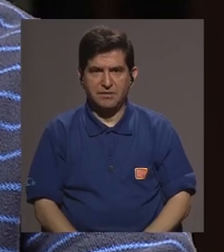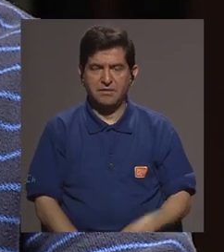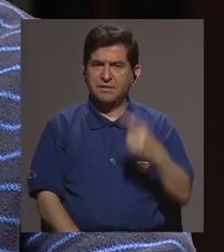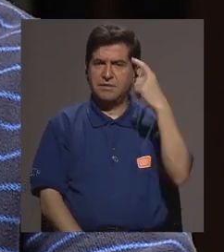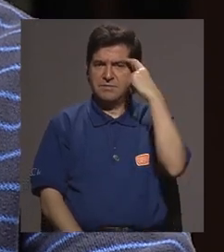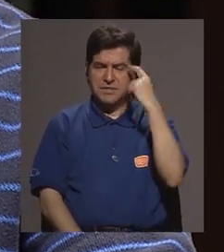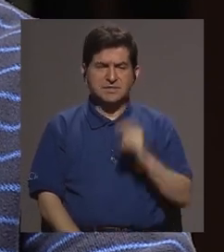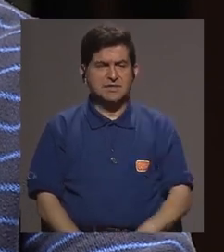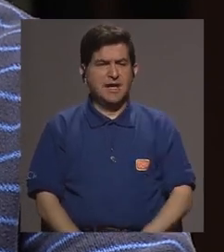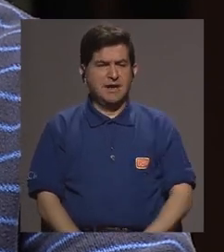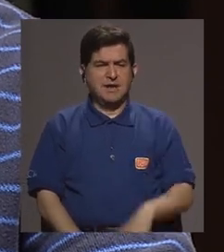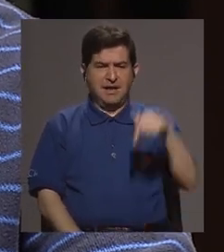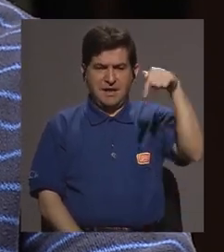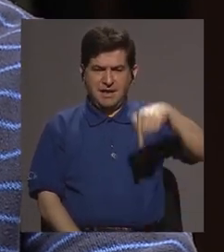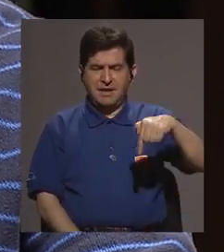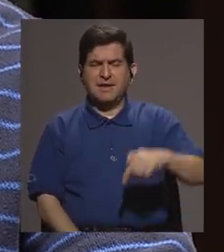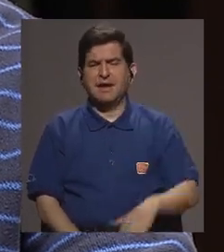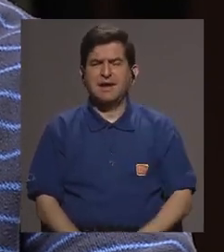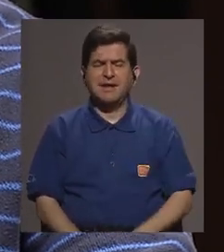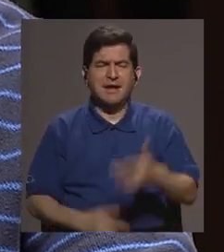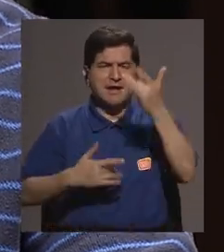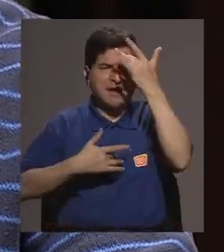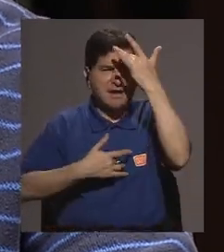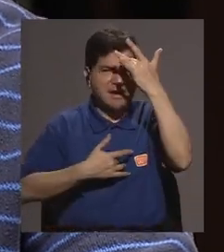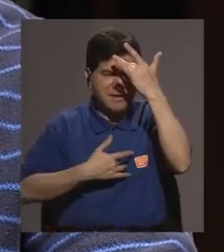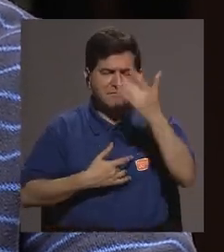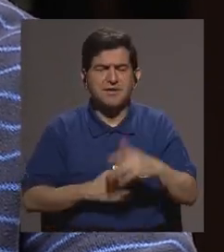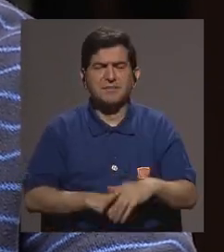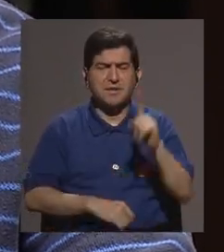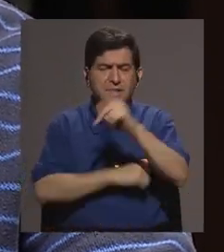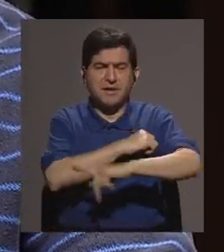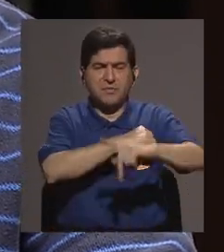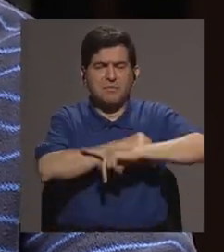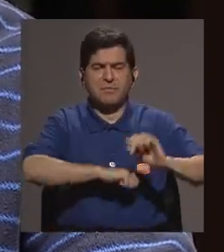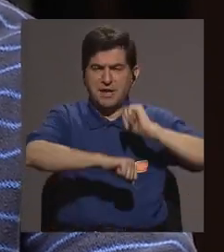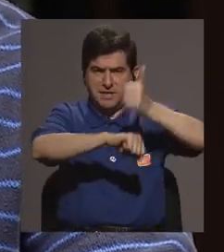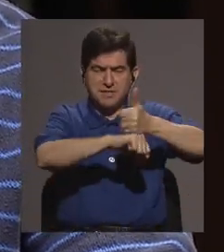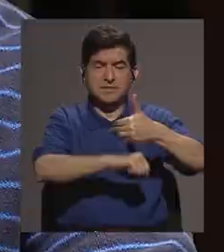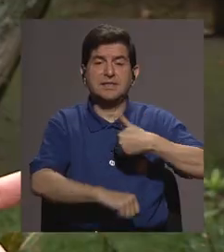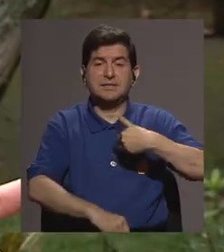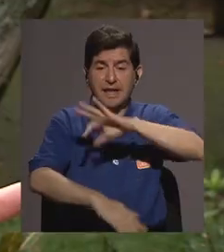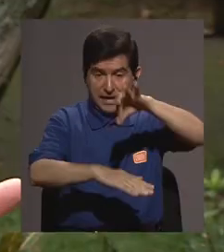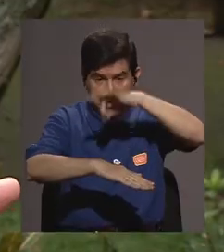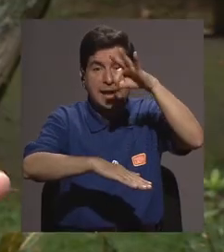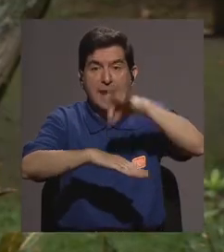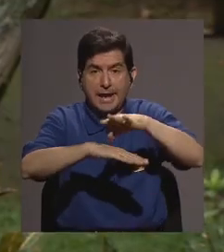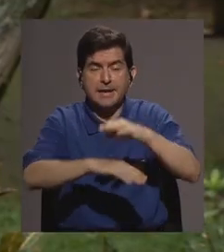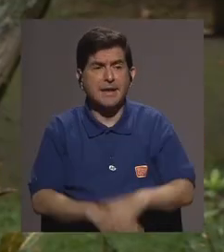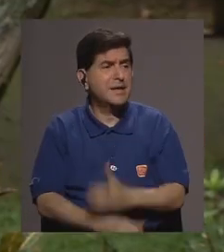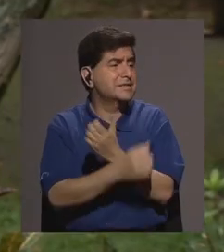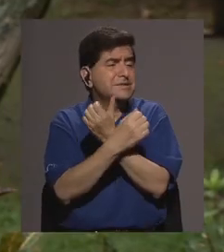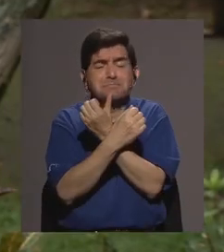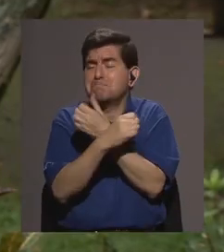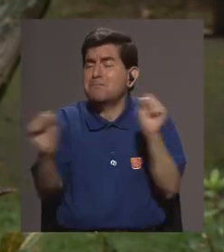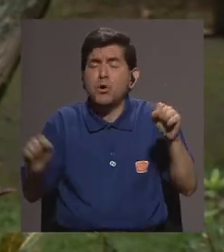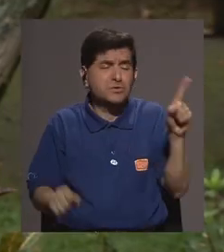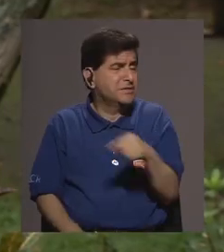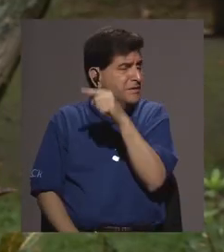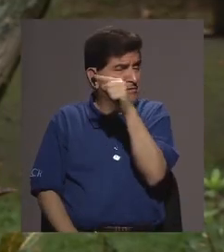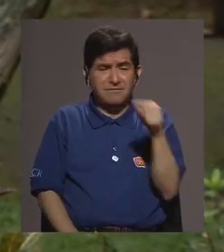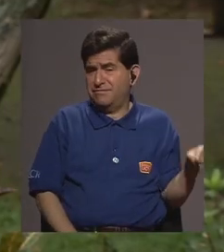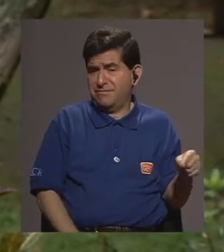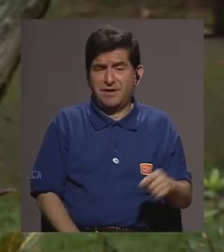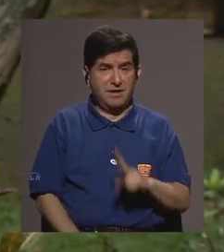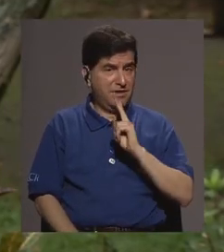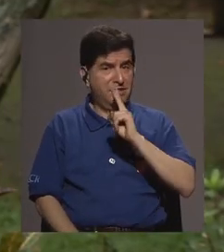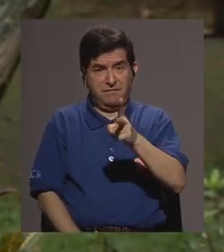que se instale la enfermedad en un país ¿verdad? tenemos el mosquito es decir y es imposible eliminarlo